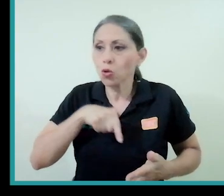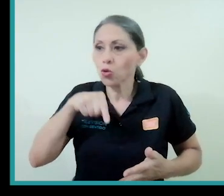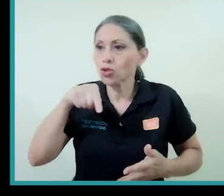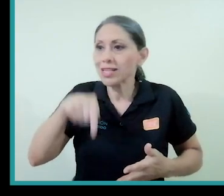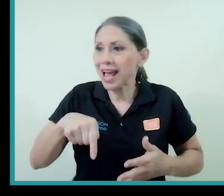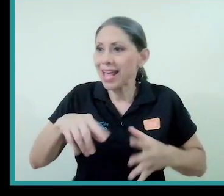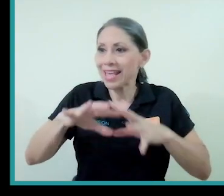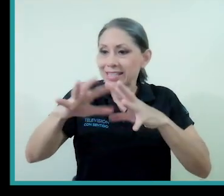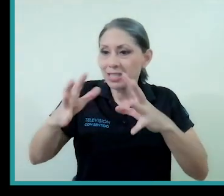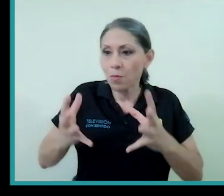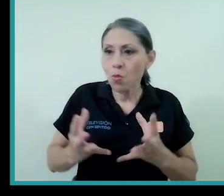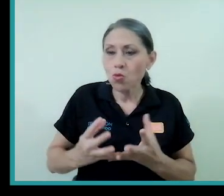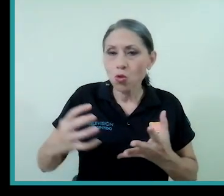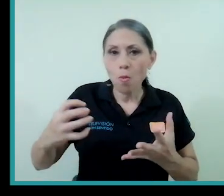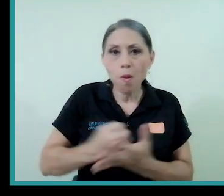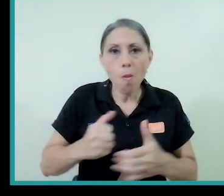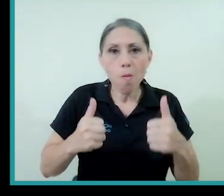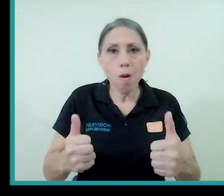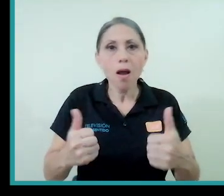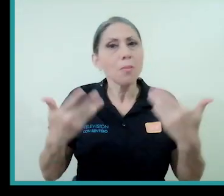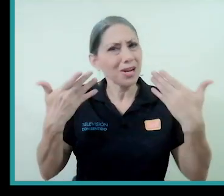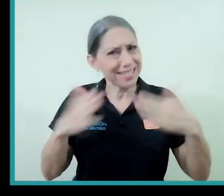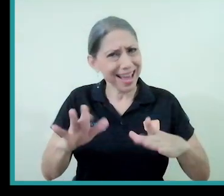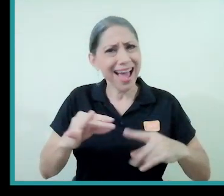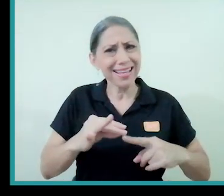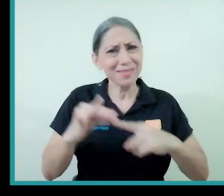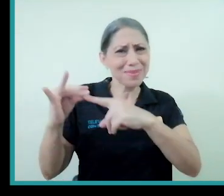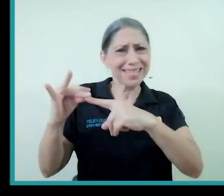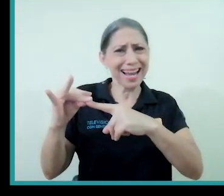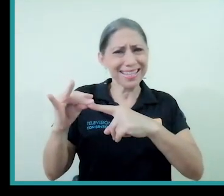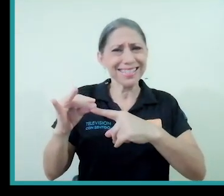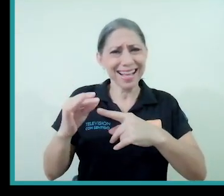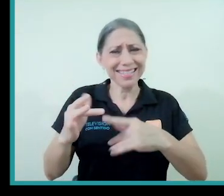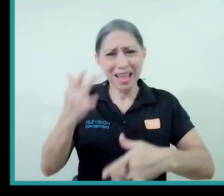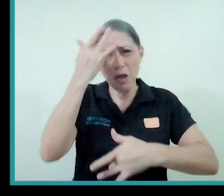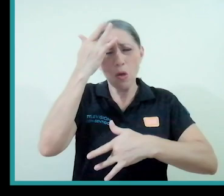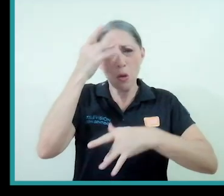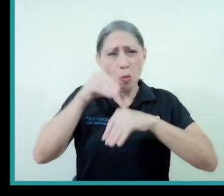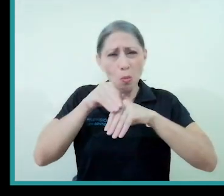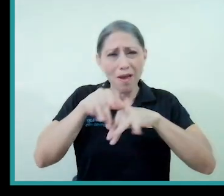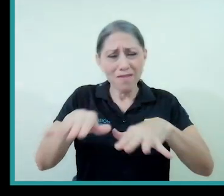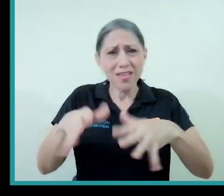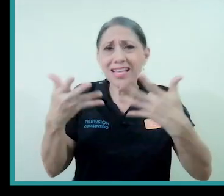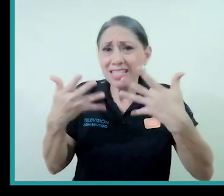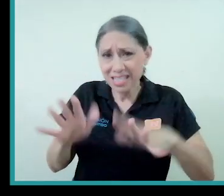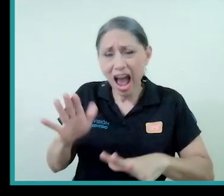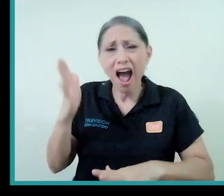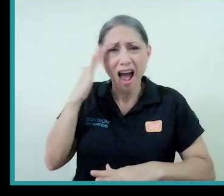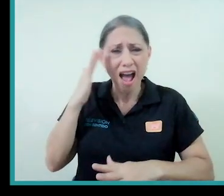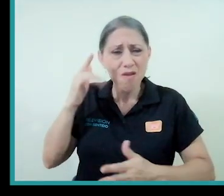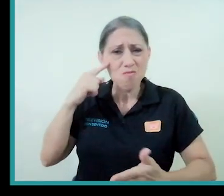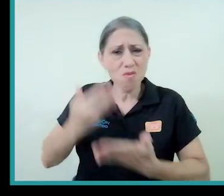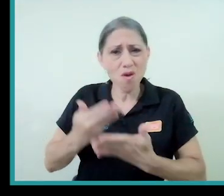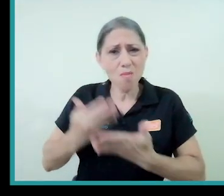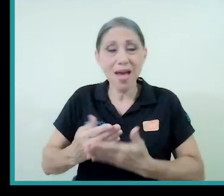además ya está establecido, digamos, los epidemiólogos indican que exactamente este tipo de